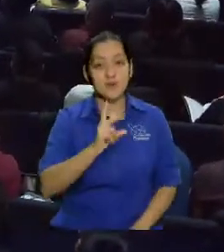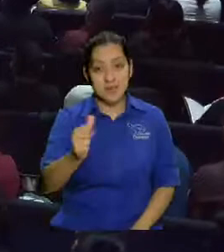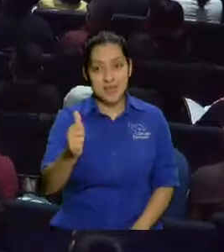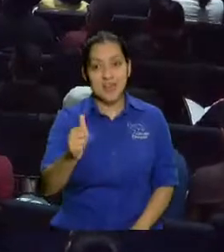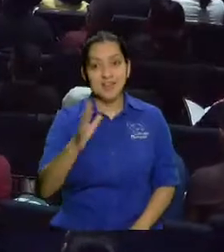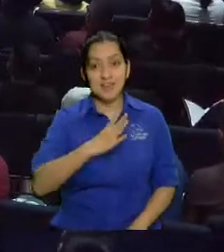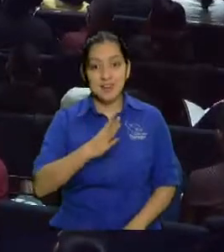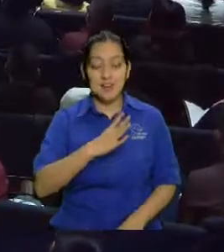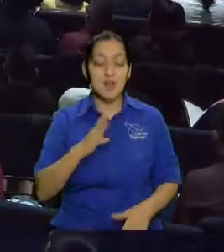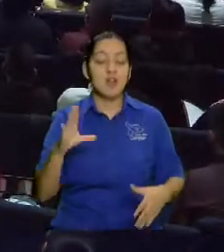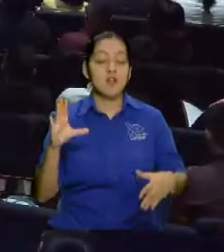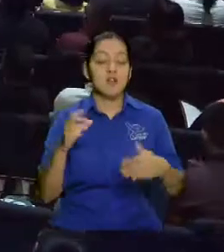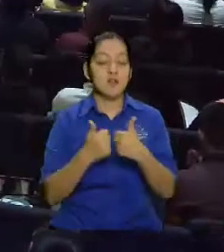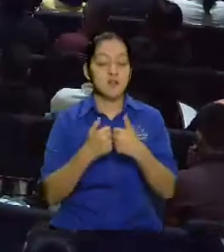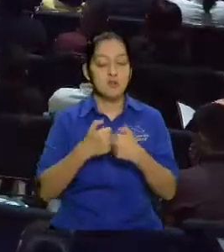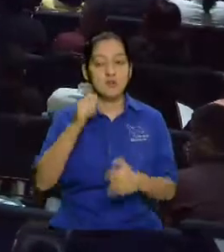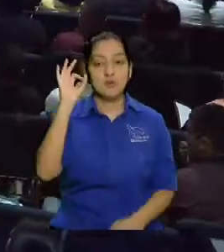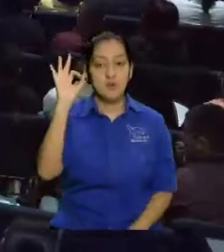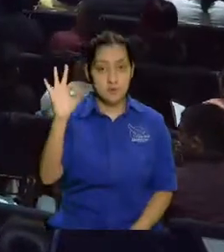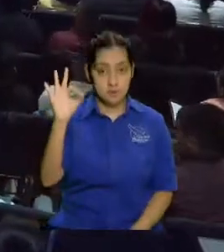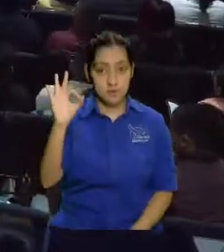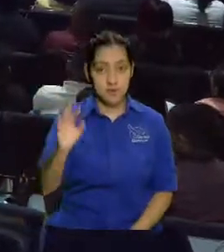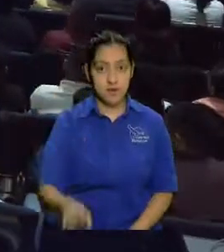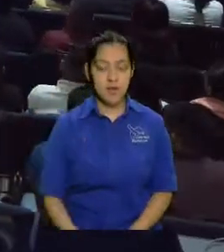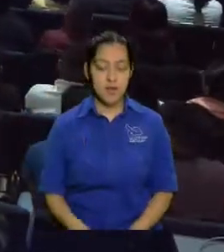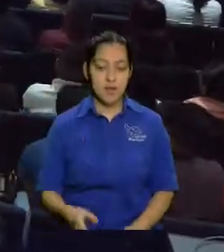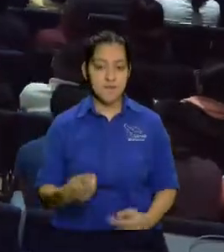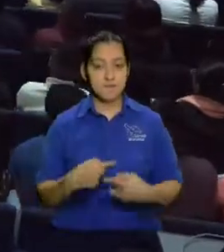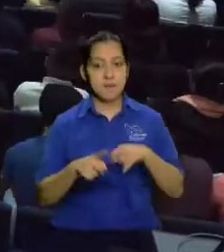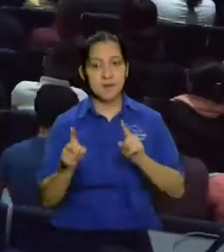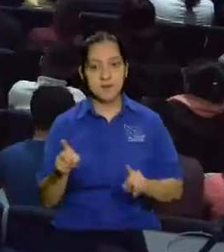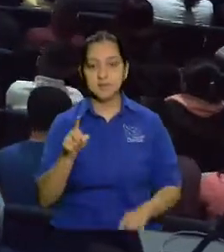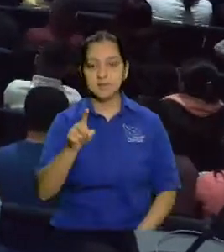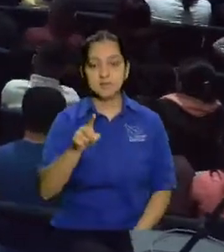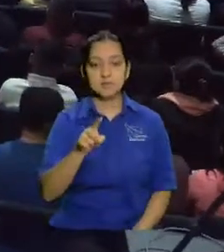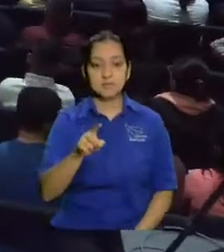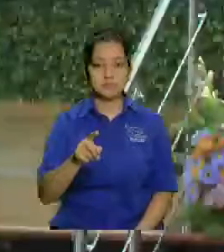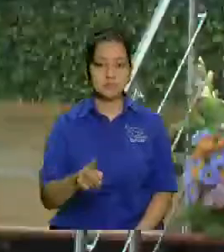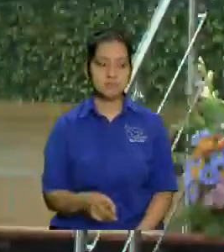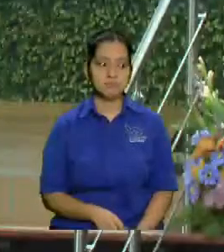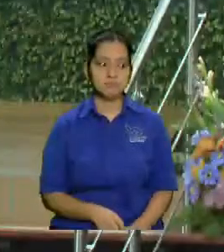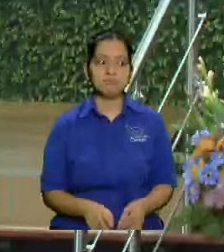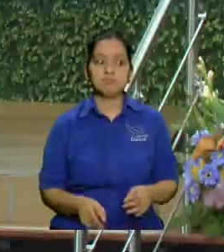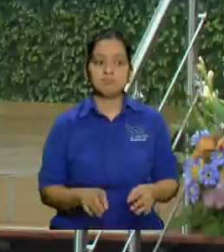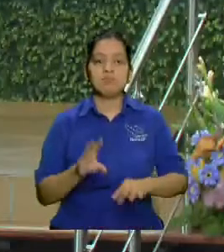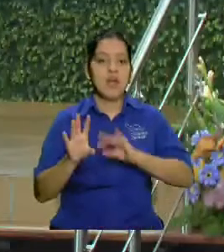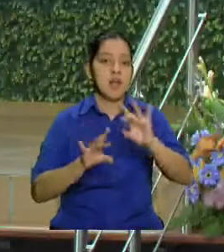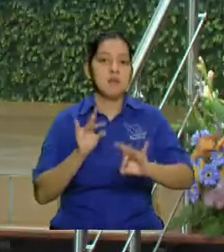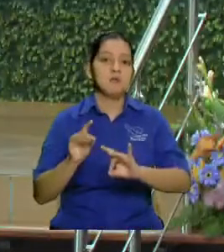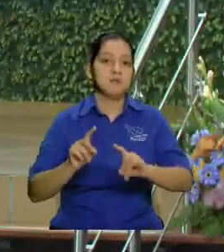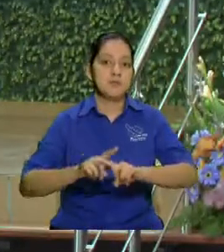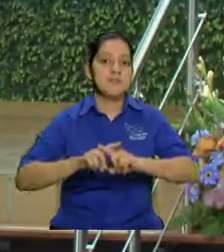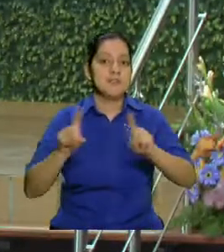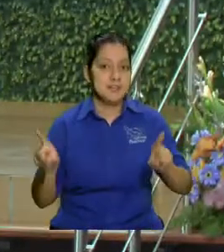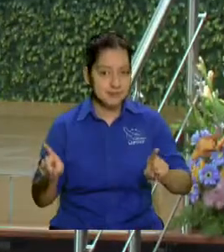amistad compromiso y matrimonio verdad no se trata de andar de picaflor y ah es el traído de no momento